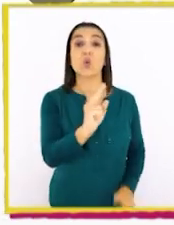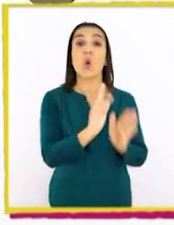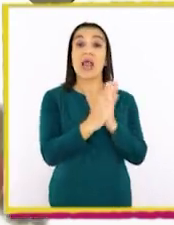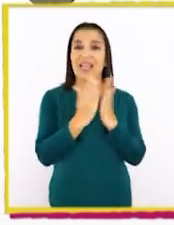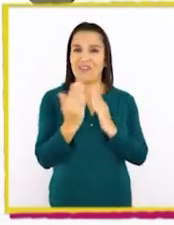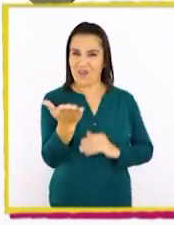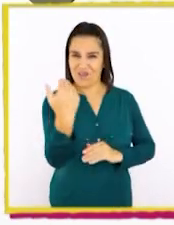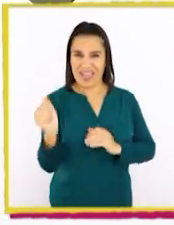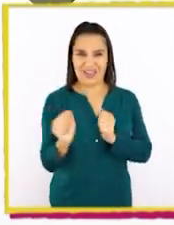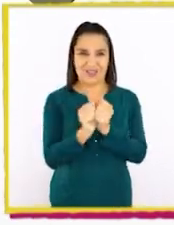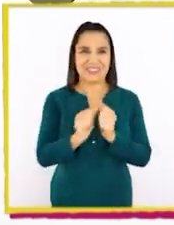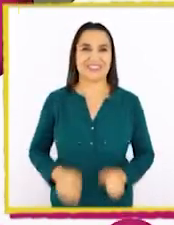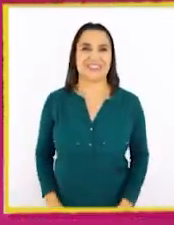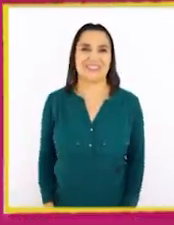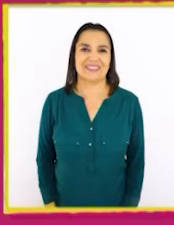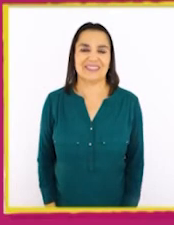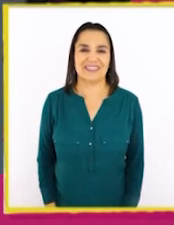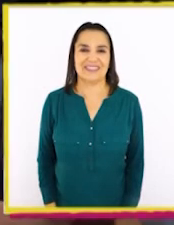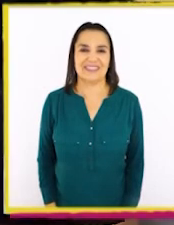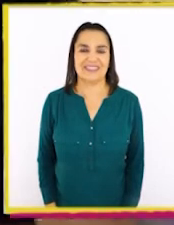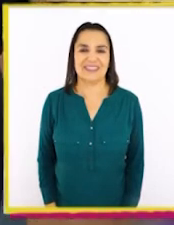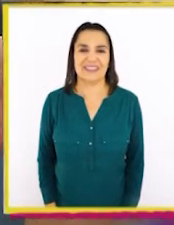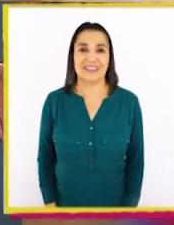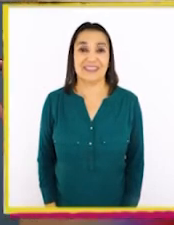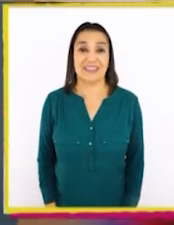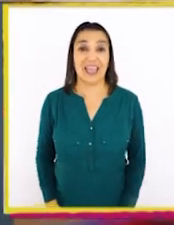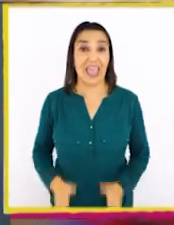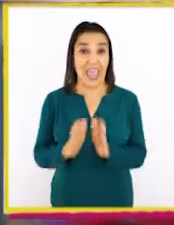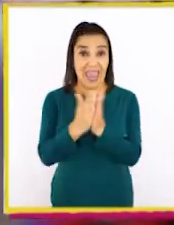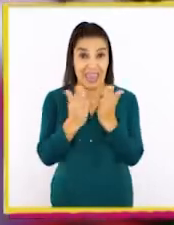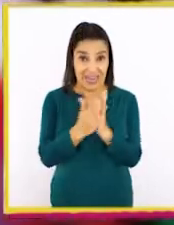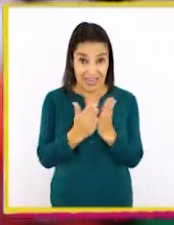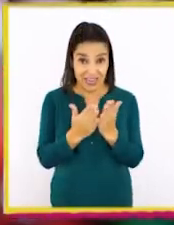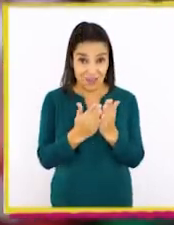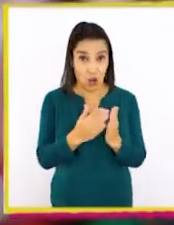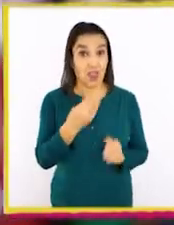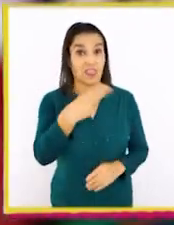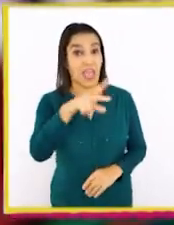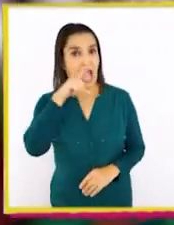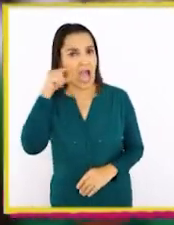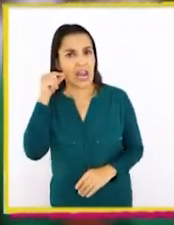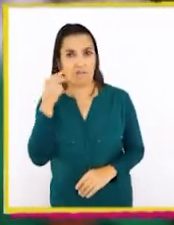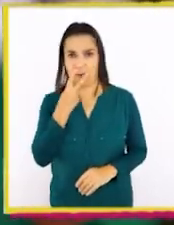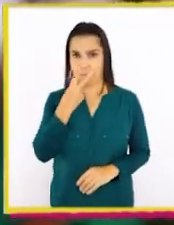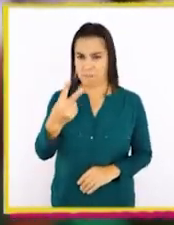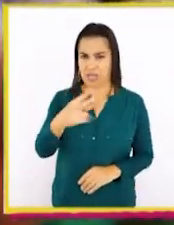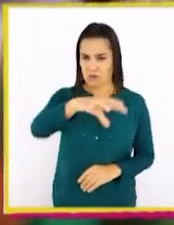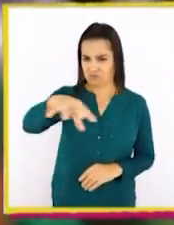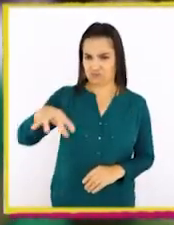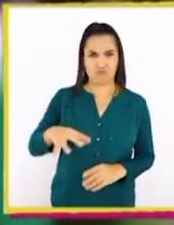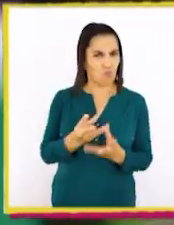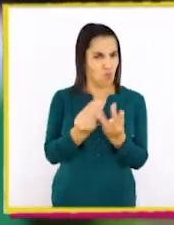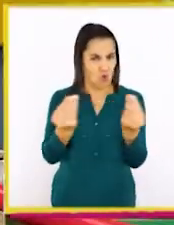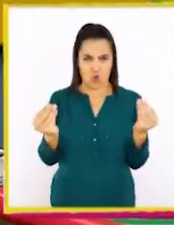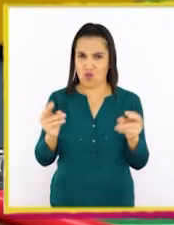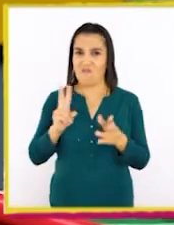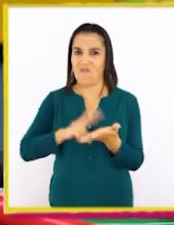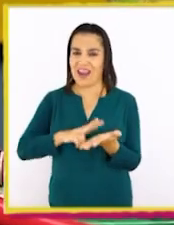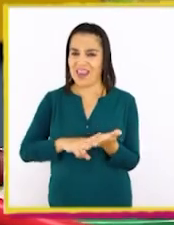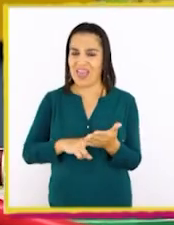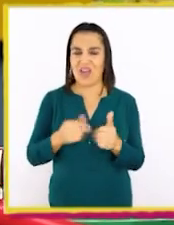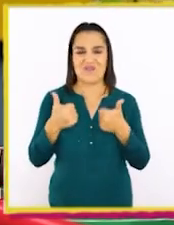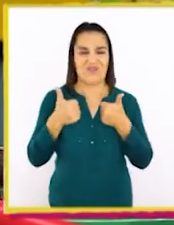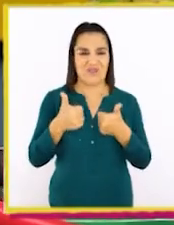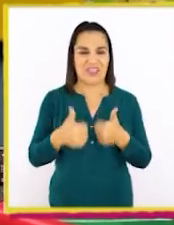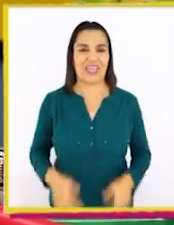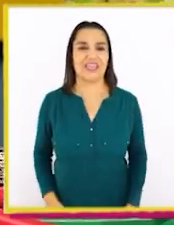libros. ¡Acompáñenme! Estos son los libros que juntó Aref. ¡Miren! Son muchos, ¿verdad? ¡Qué